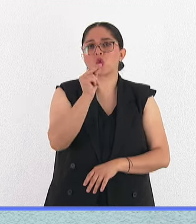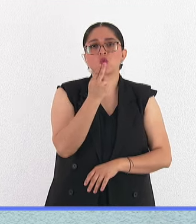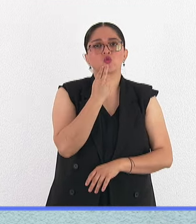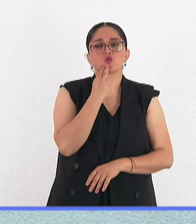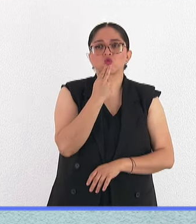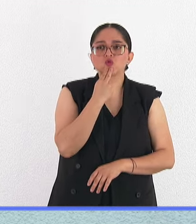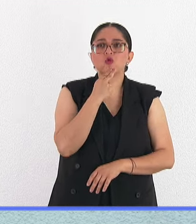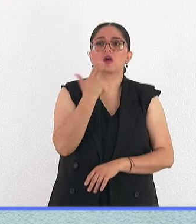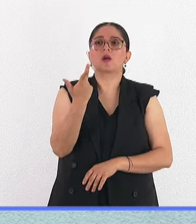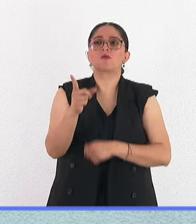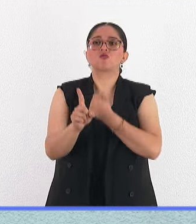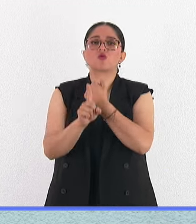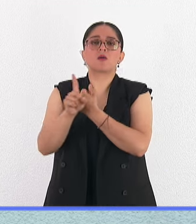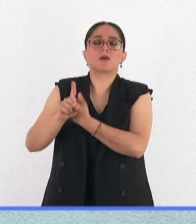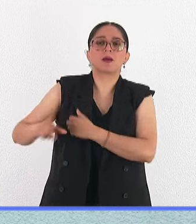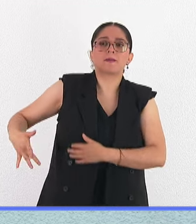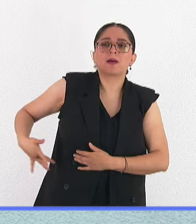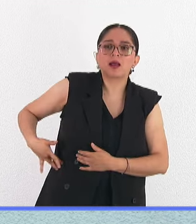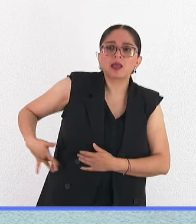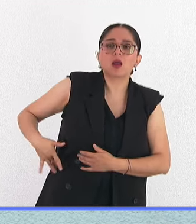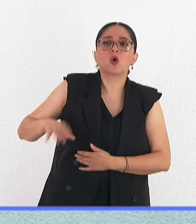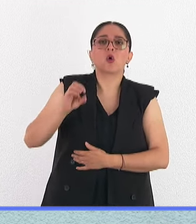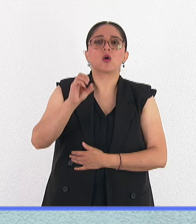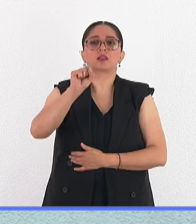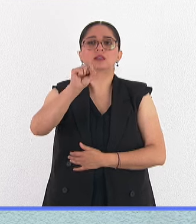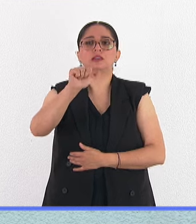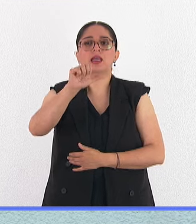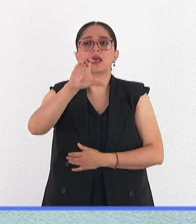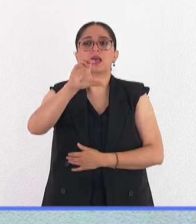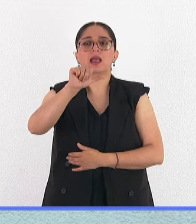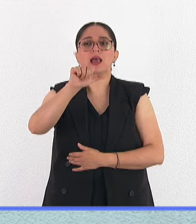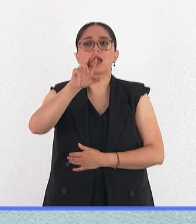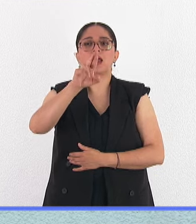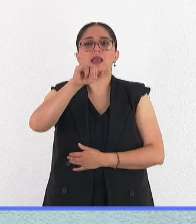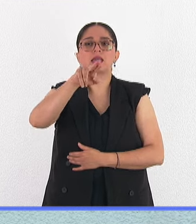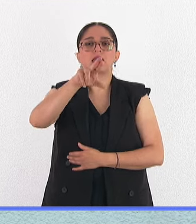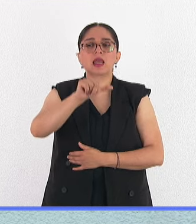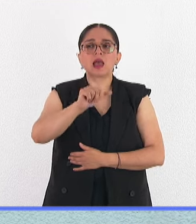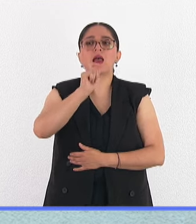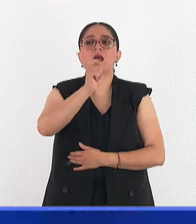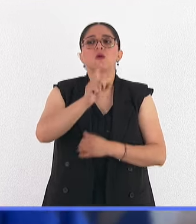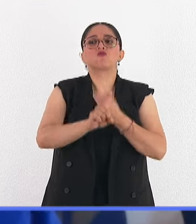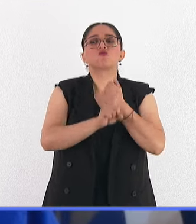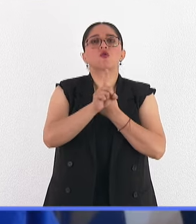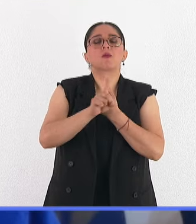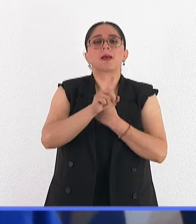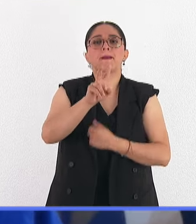tumores de hígado. Y la sacarina, que promueve tumores de vejiga.